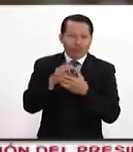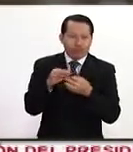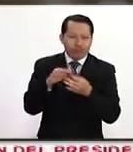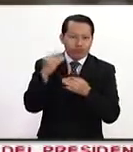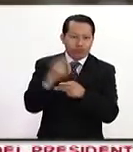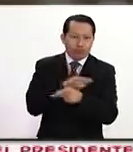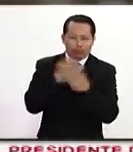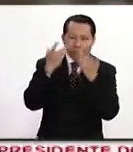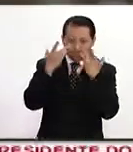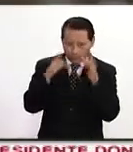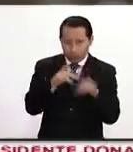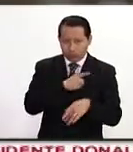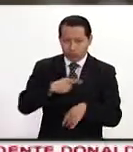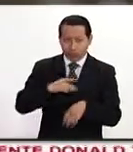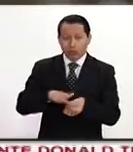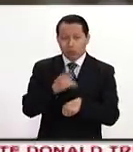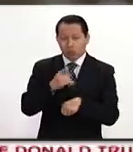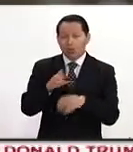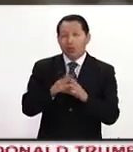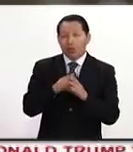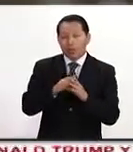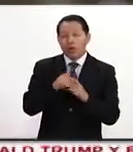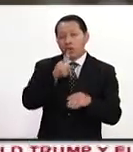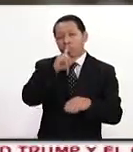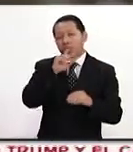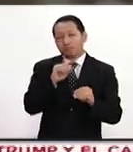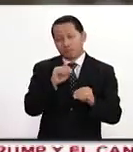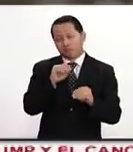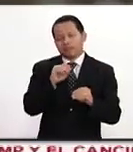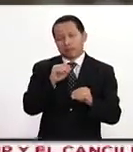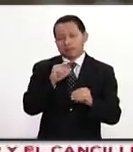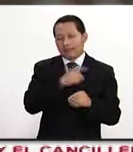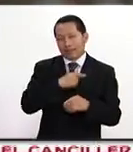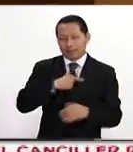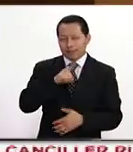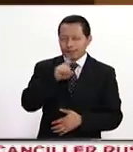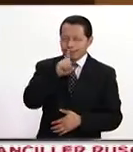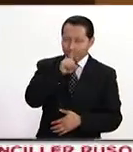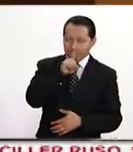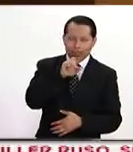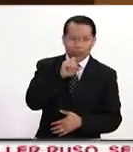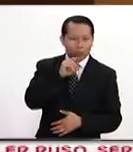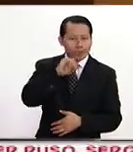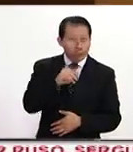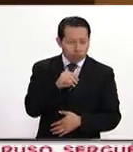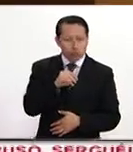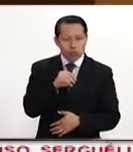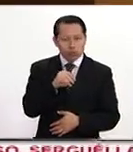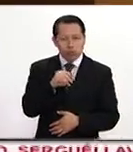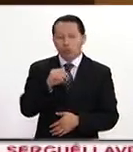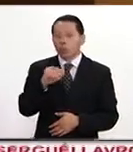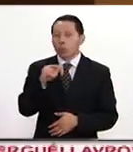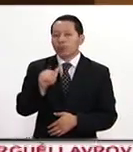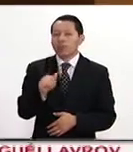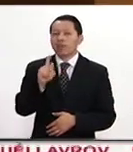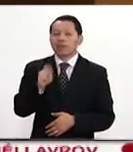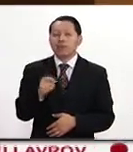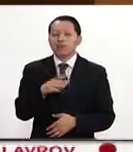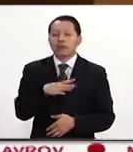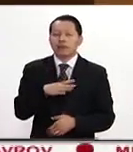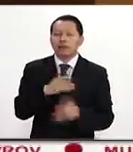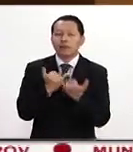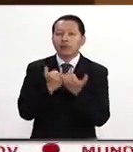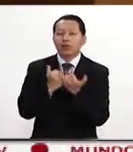de la cuestión de comprar el silencio de Eduardo Cuña. El presidente también habría indicado a